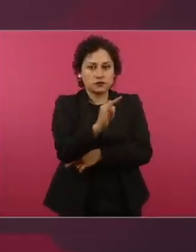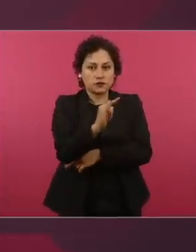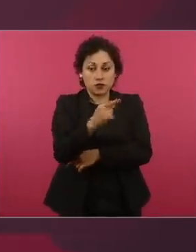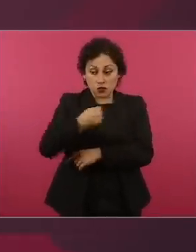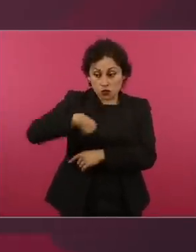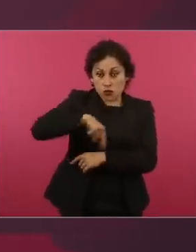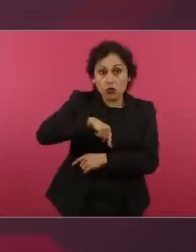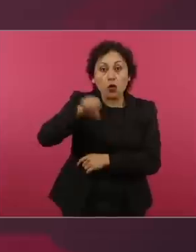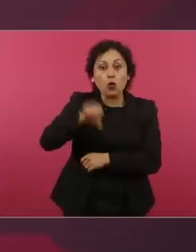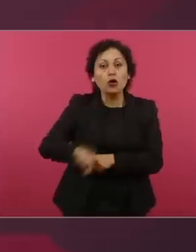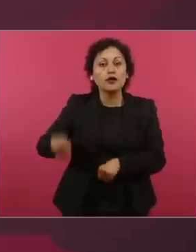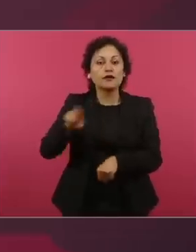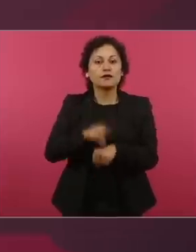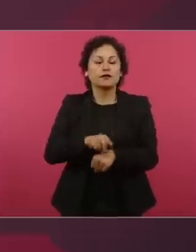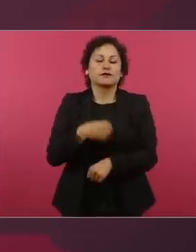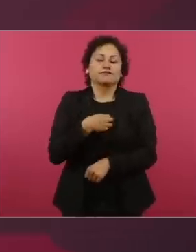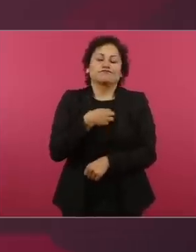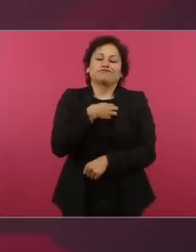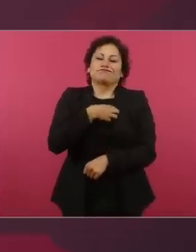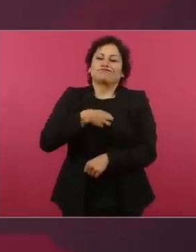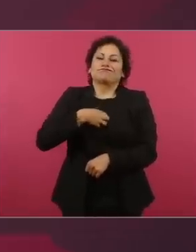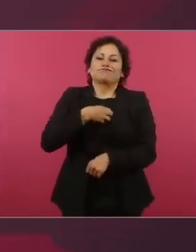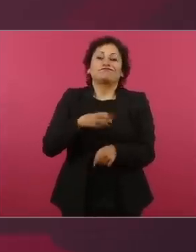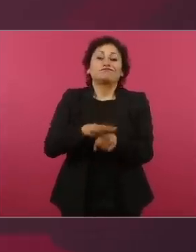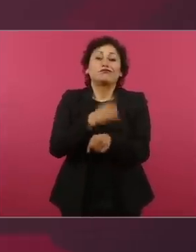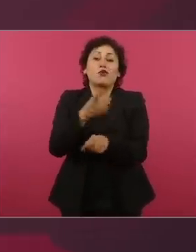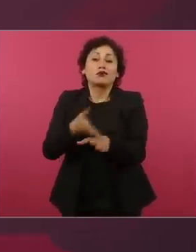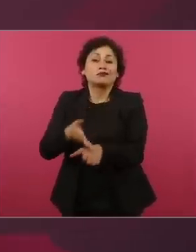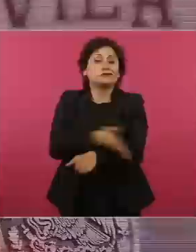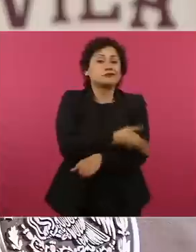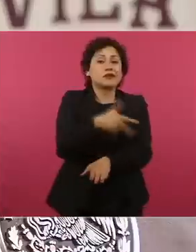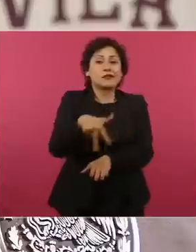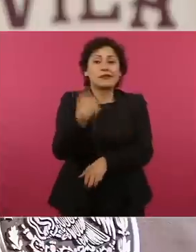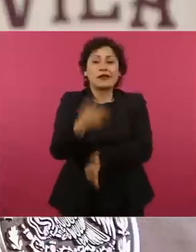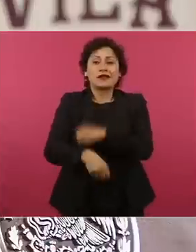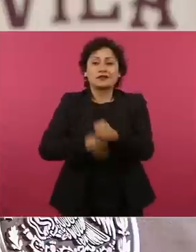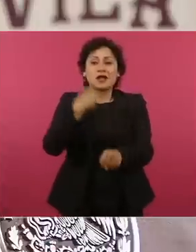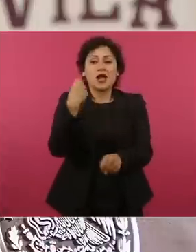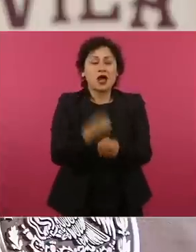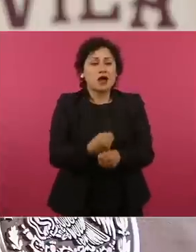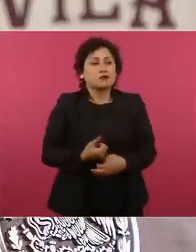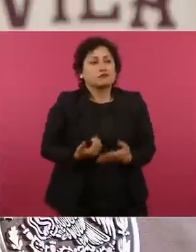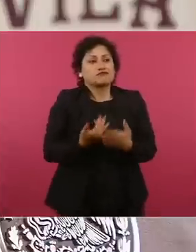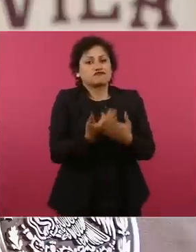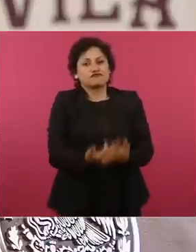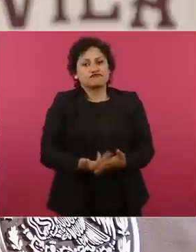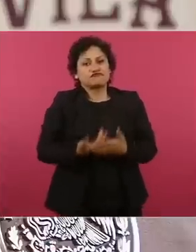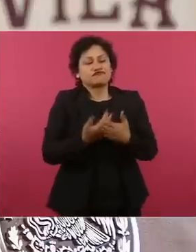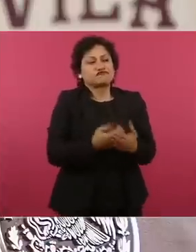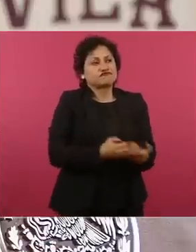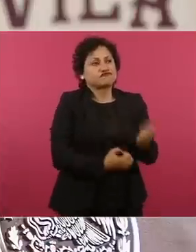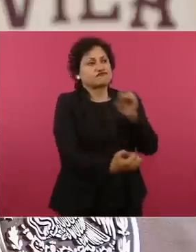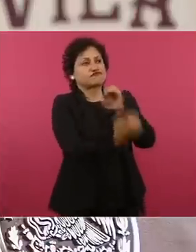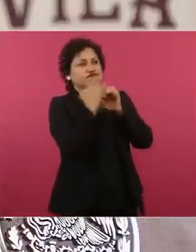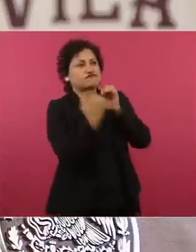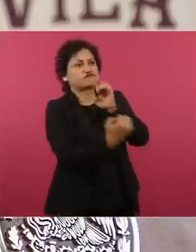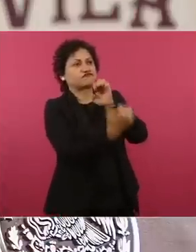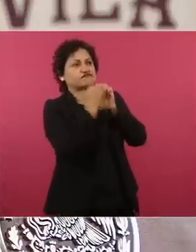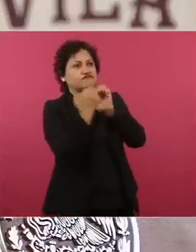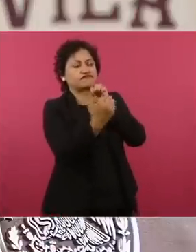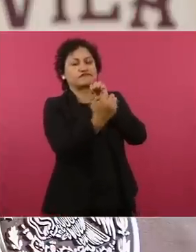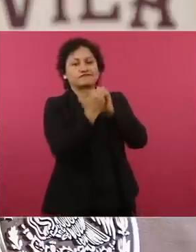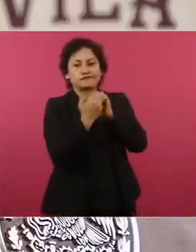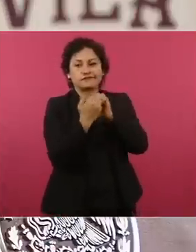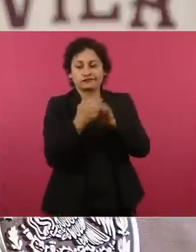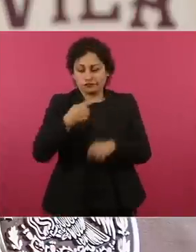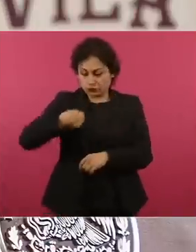pues tras 13 años de larga espera y falsas promesas, no sólo los sobrecargos, sino un gran